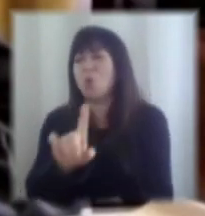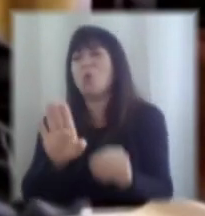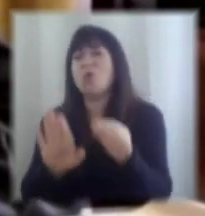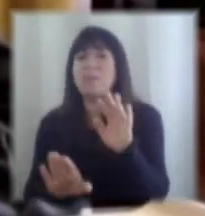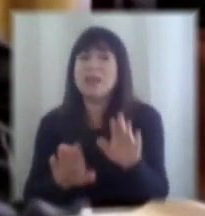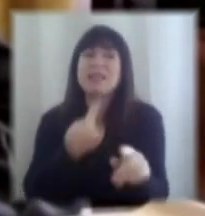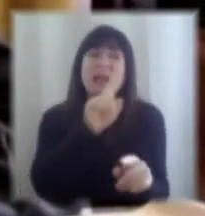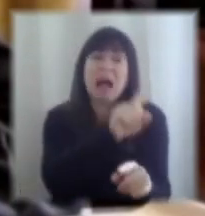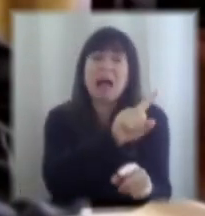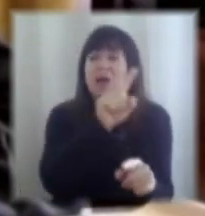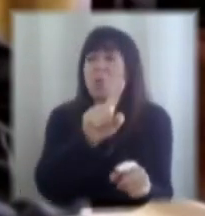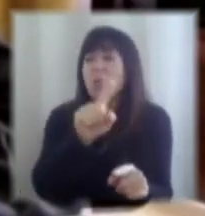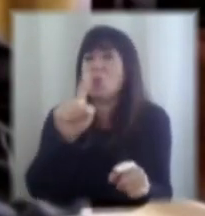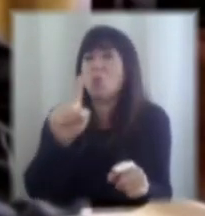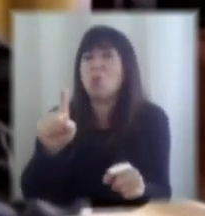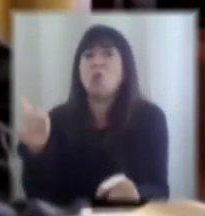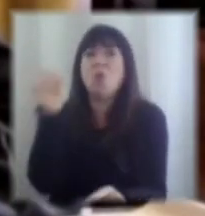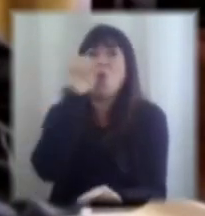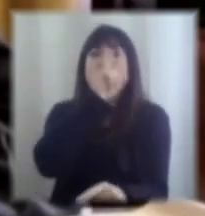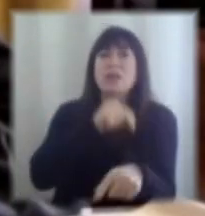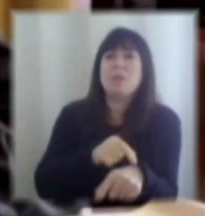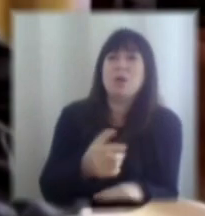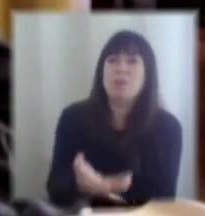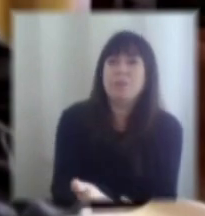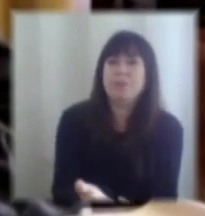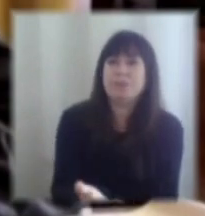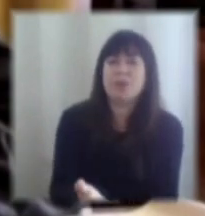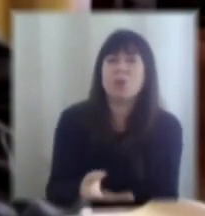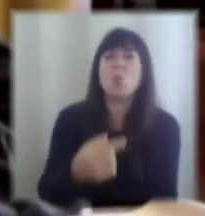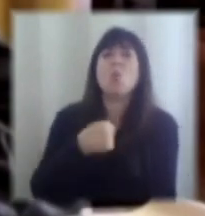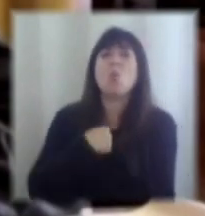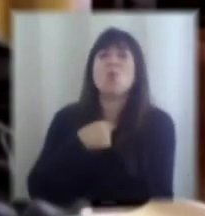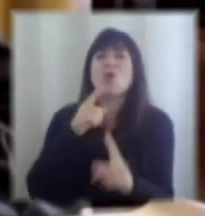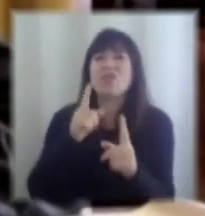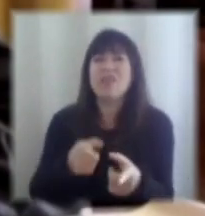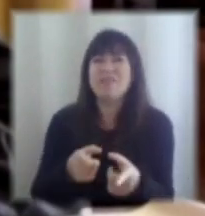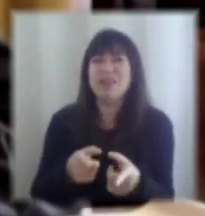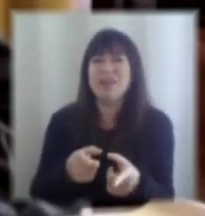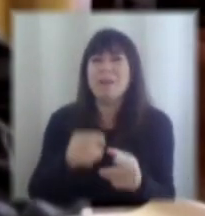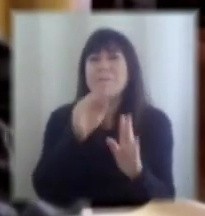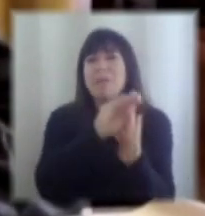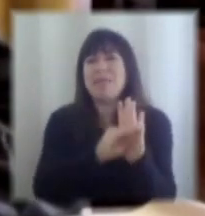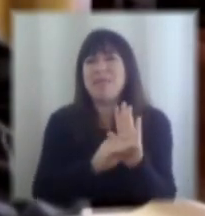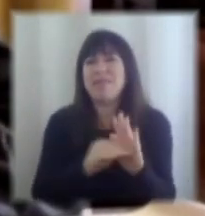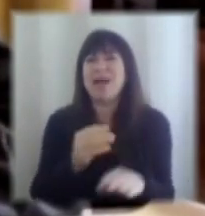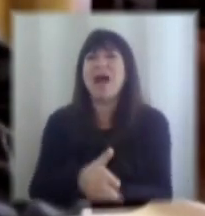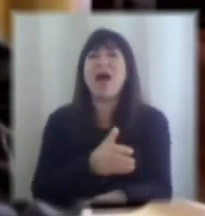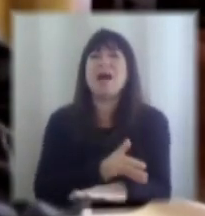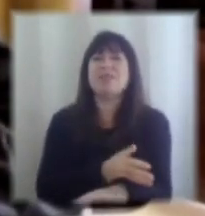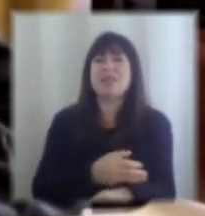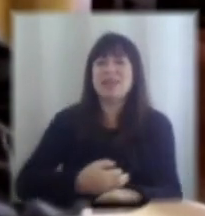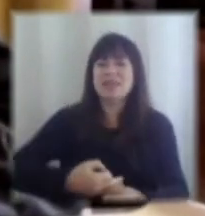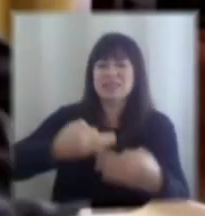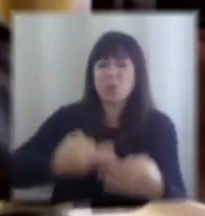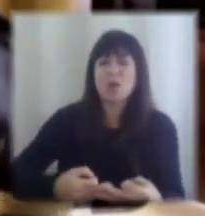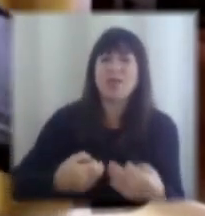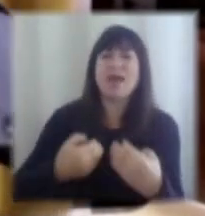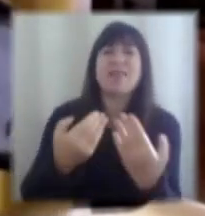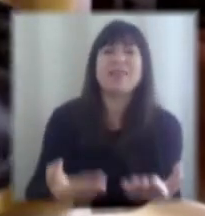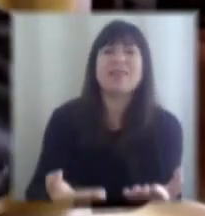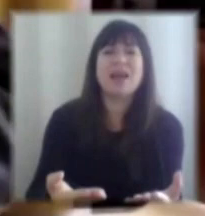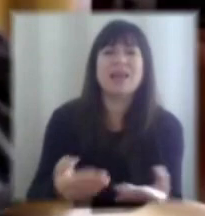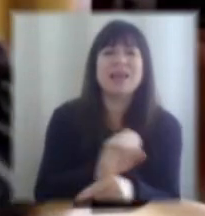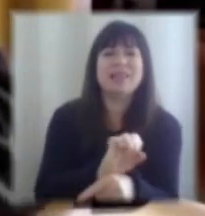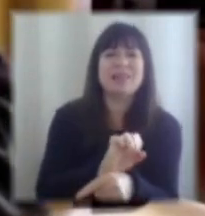una medida de última ratio uno tiene que agotar primero todas las medidas de garantías parciales estatales